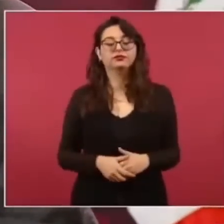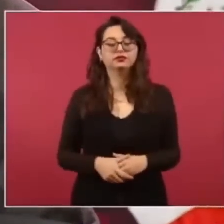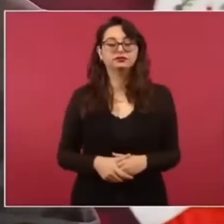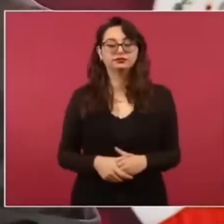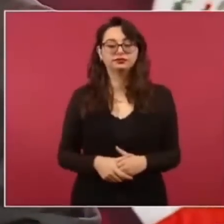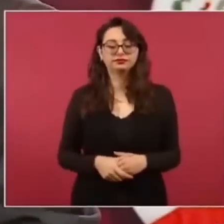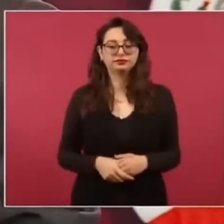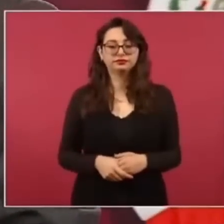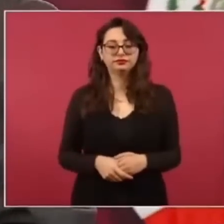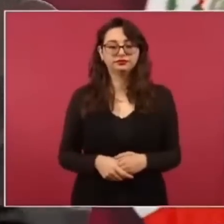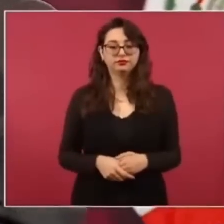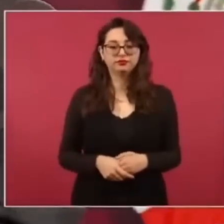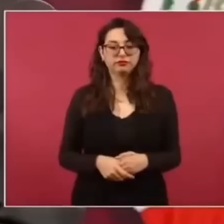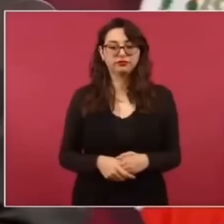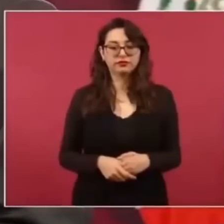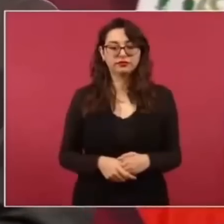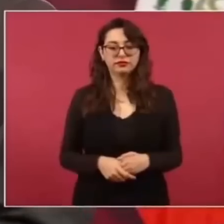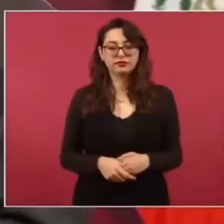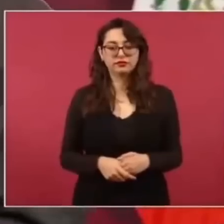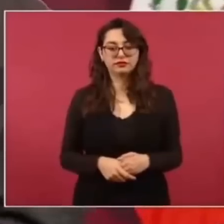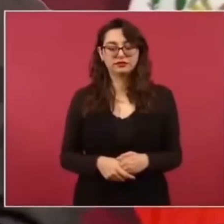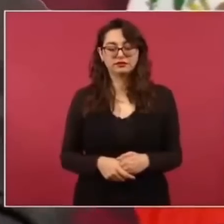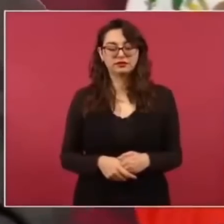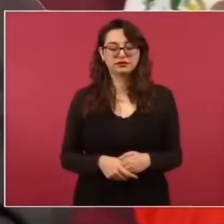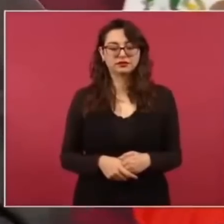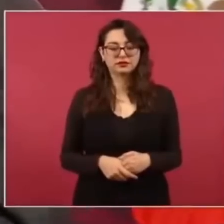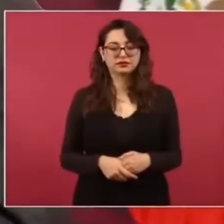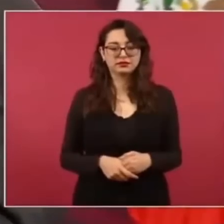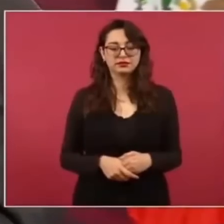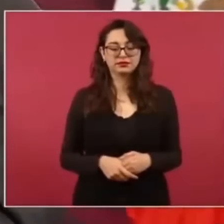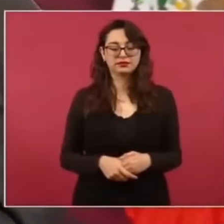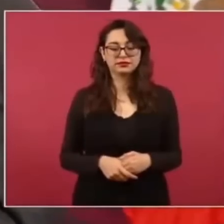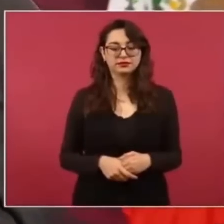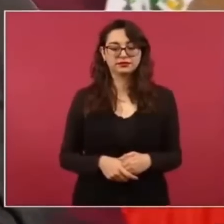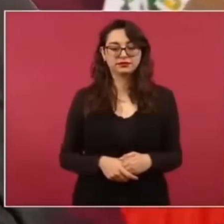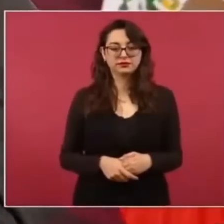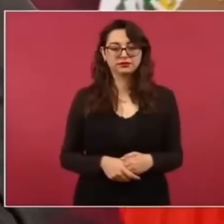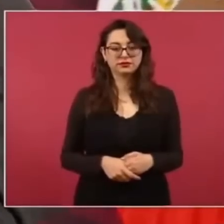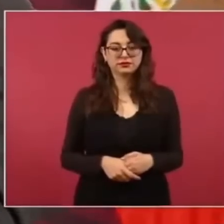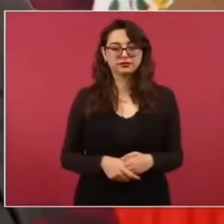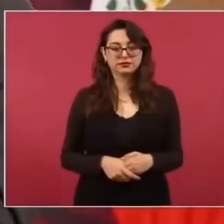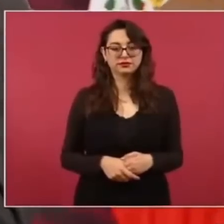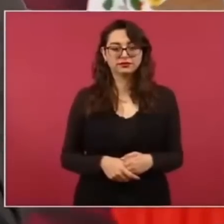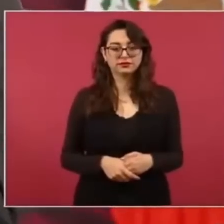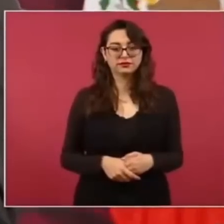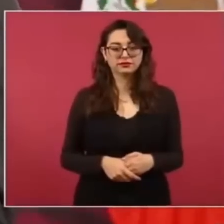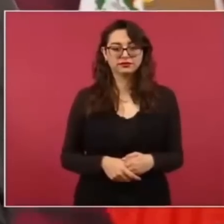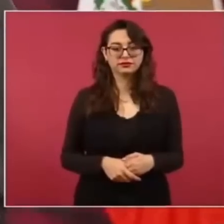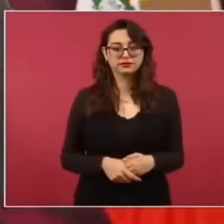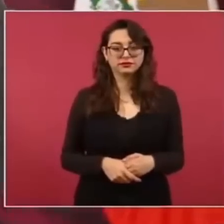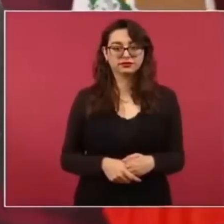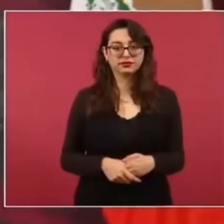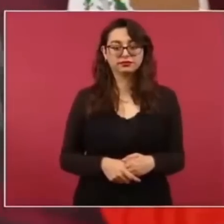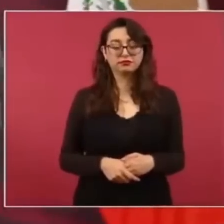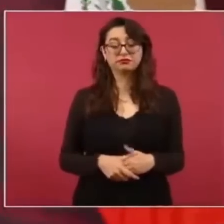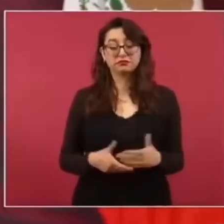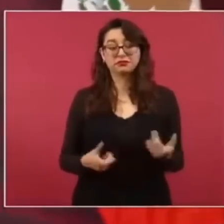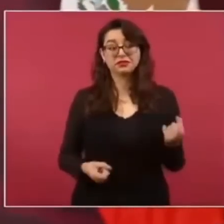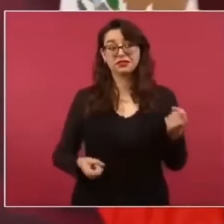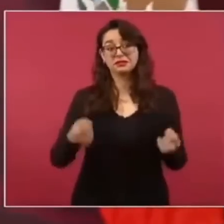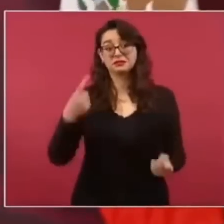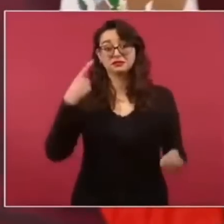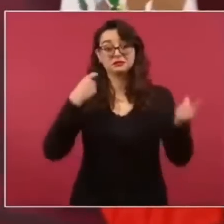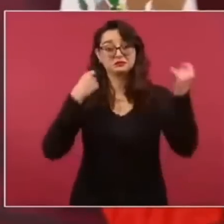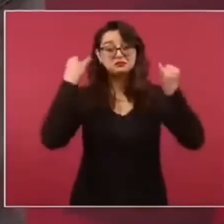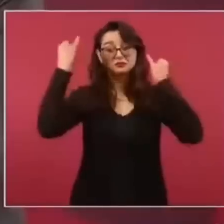Todavía hay esa idea que tenemos que estar enfrentando. Bueno, en el